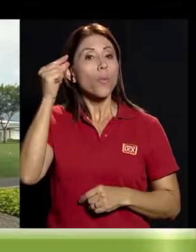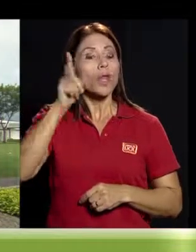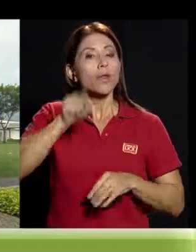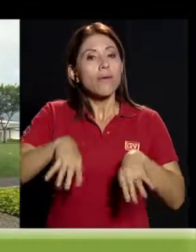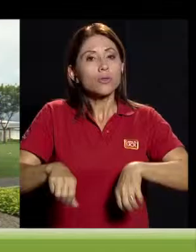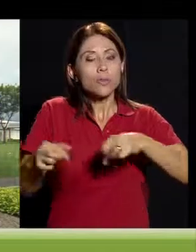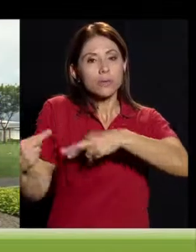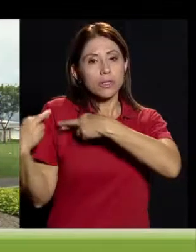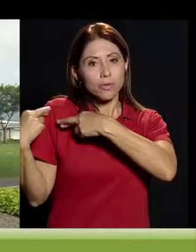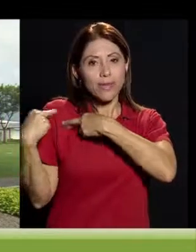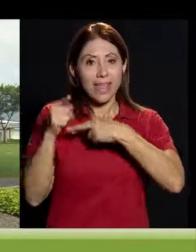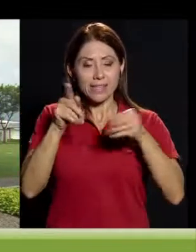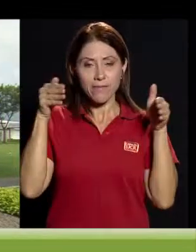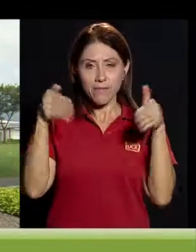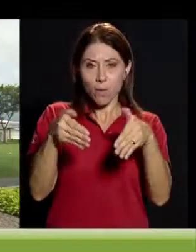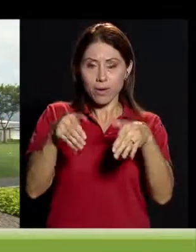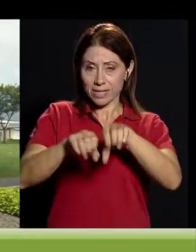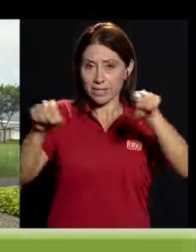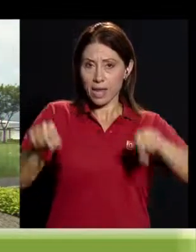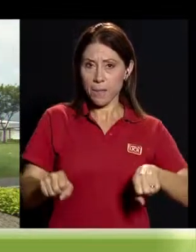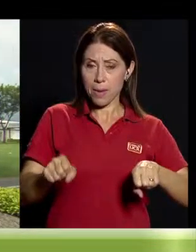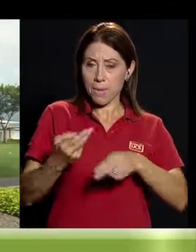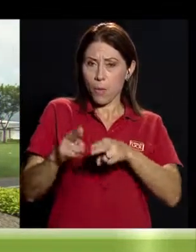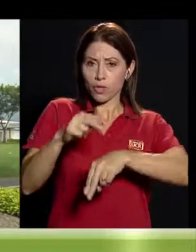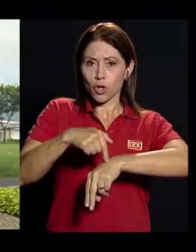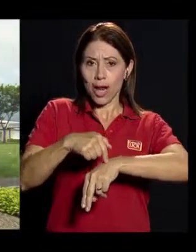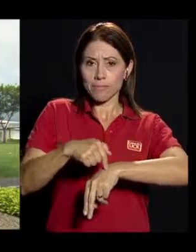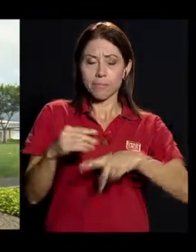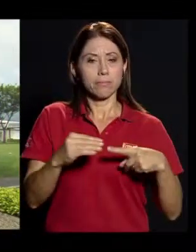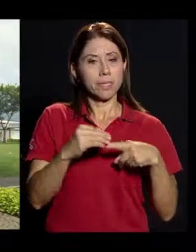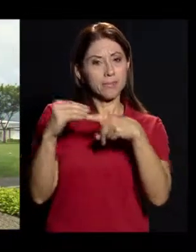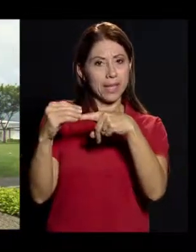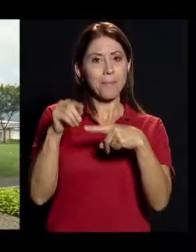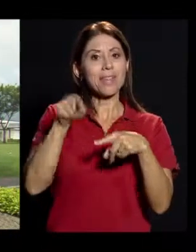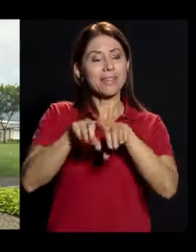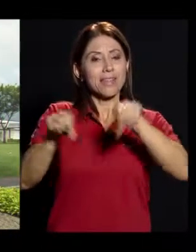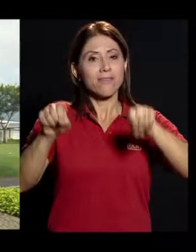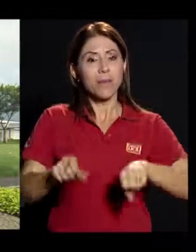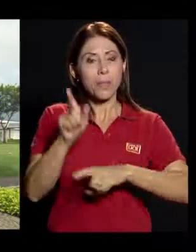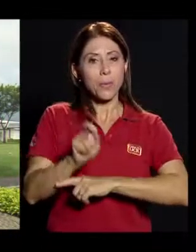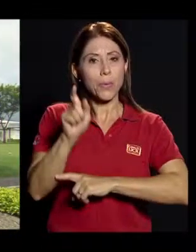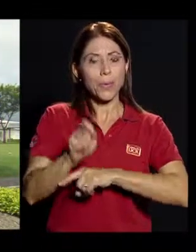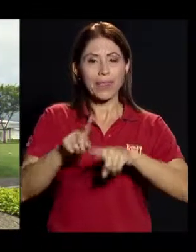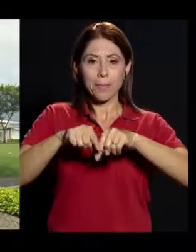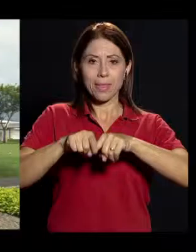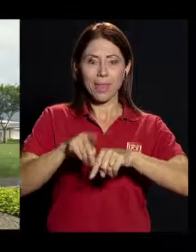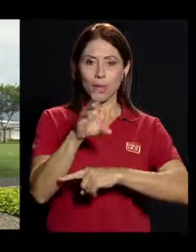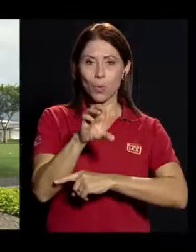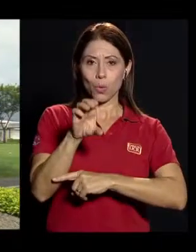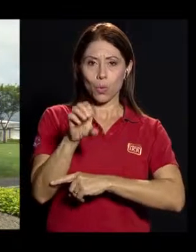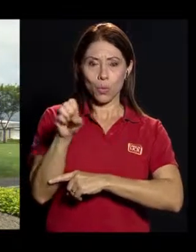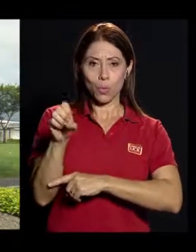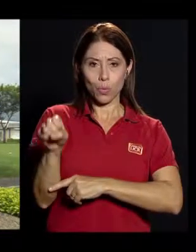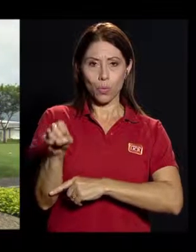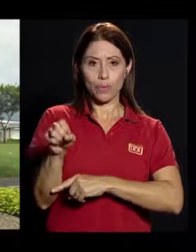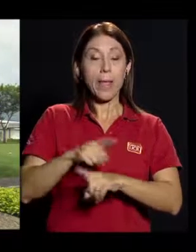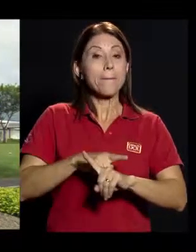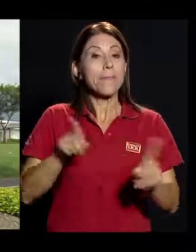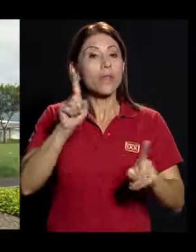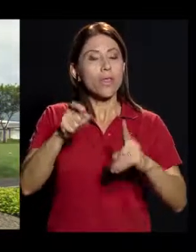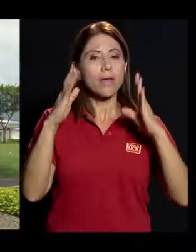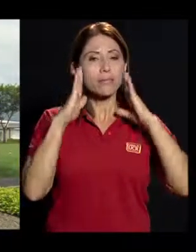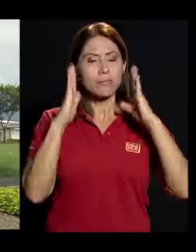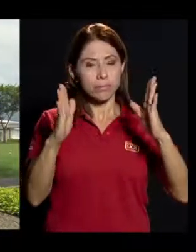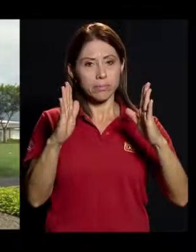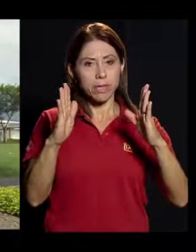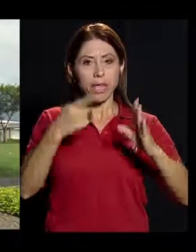del régimen previsional, especialmente cuando se trata del régimen que depende de la Caja Costarricense del Seguro Social, pero tomando